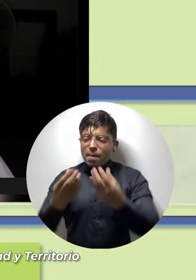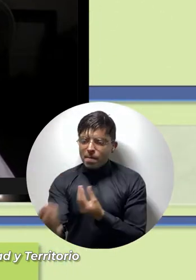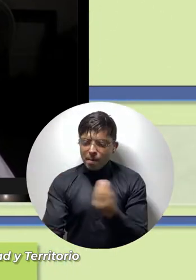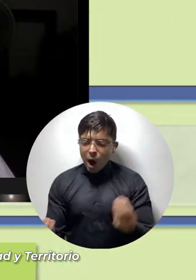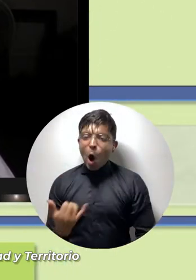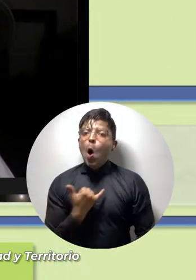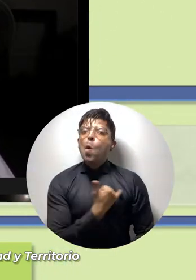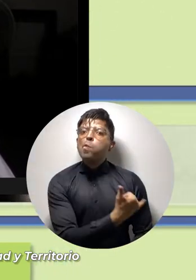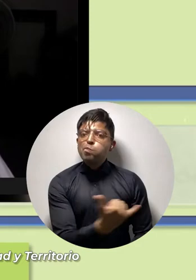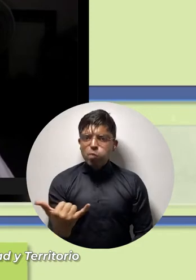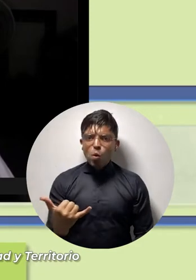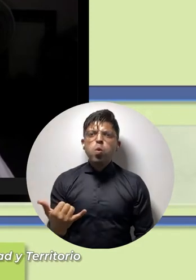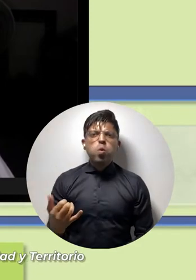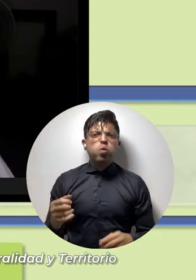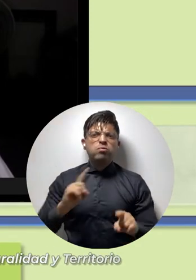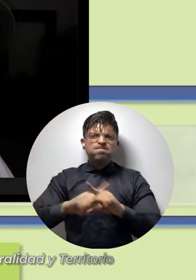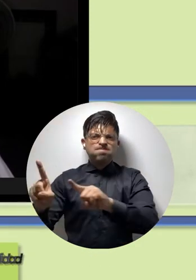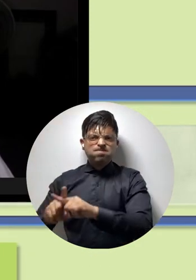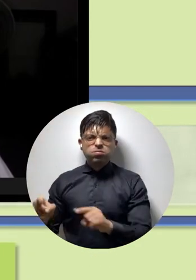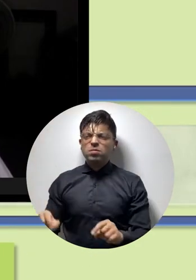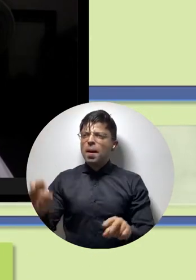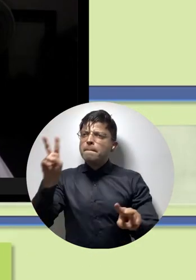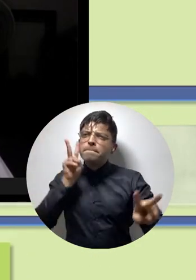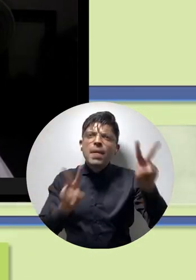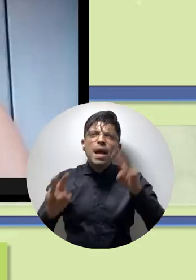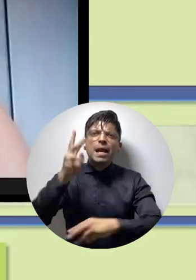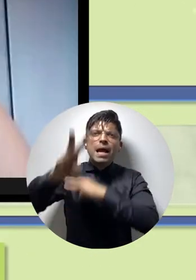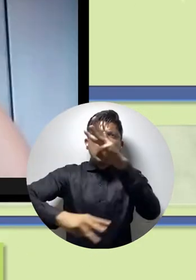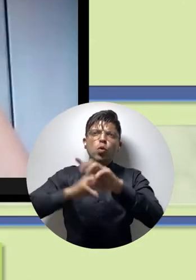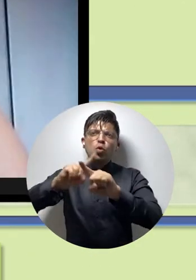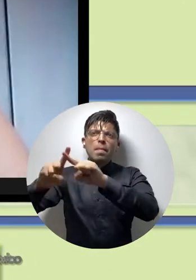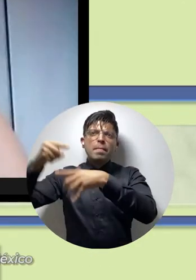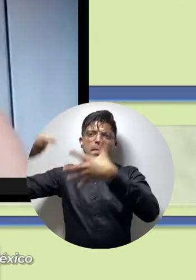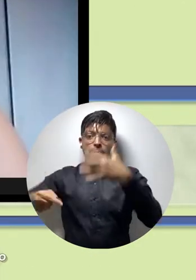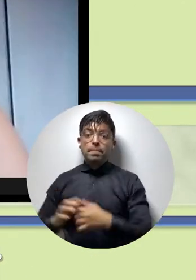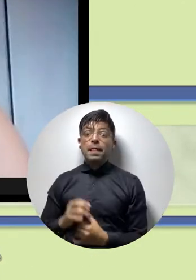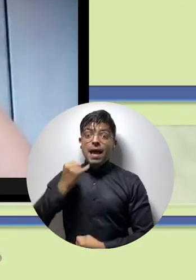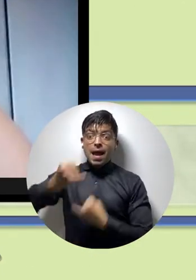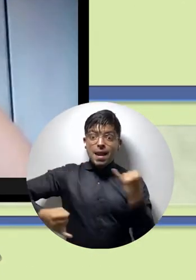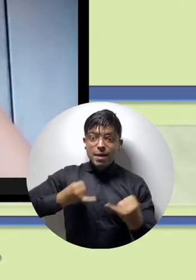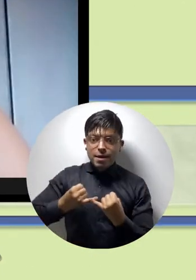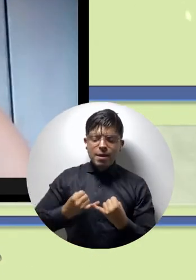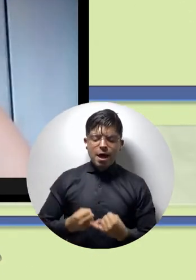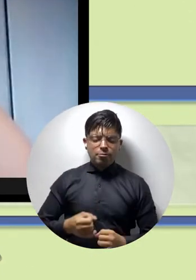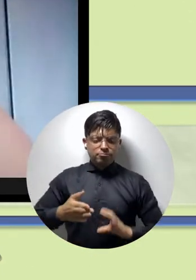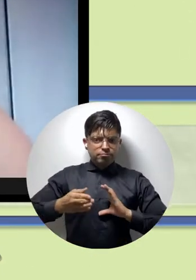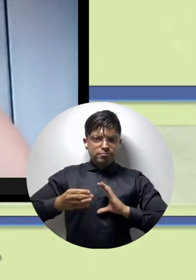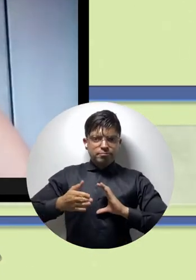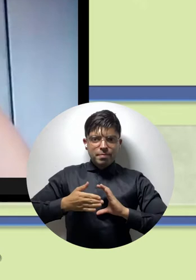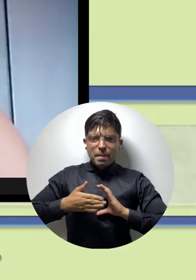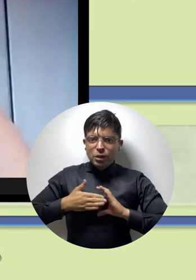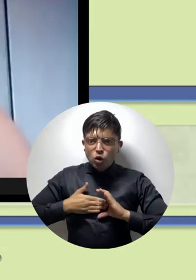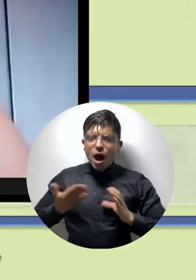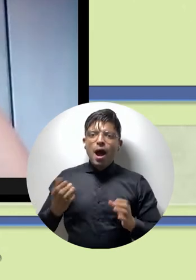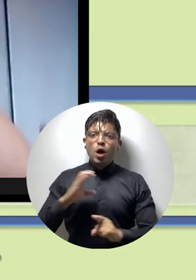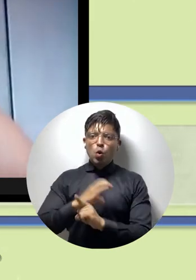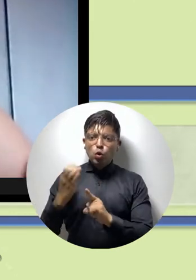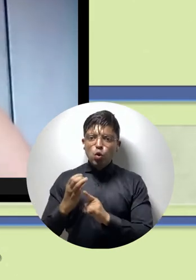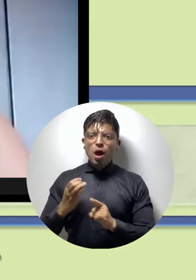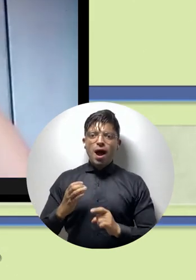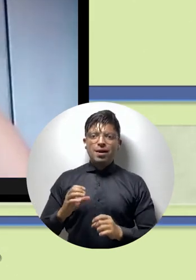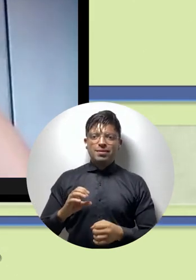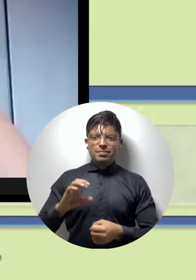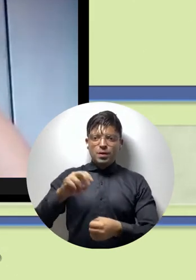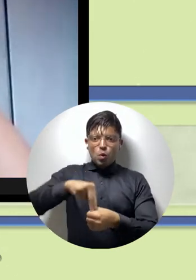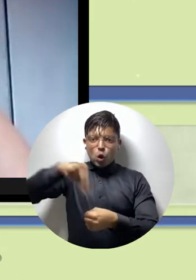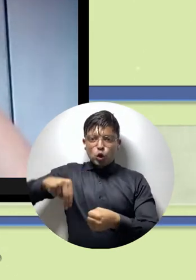coexisten una infinidad de maneras de ver el mundo. La identidad personal, cultural, típica de